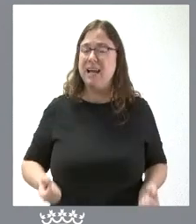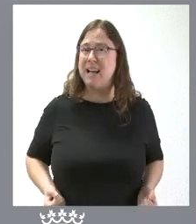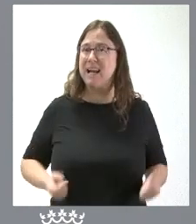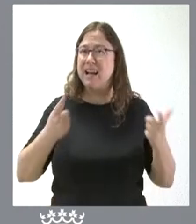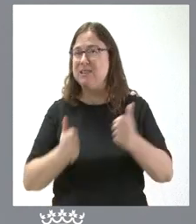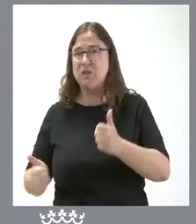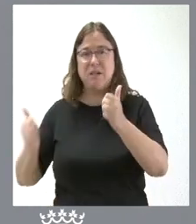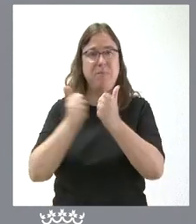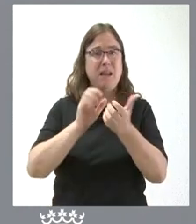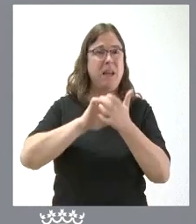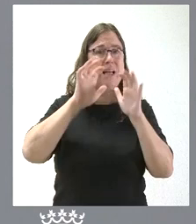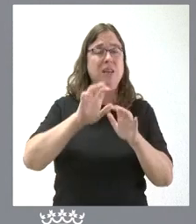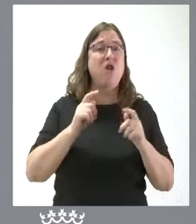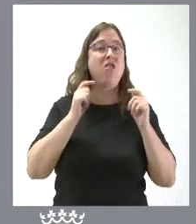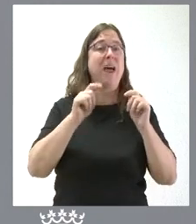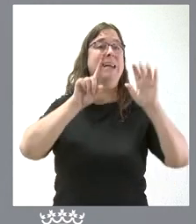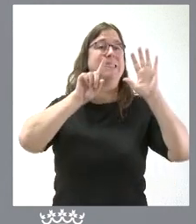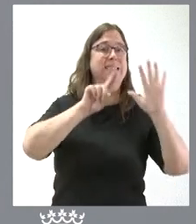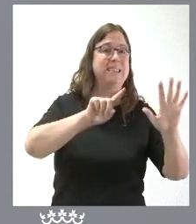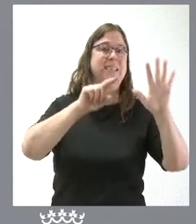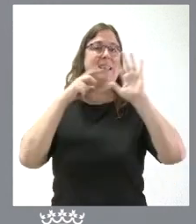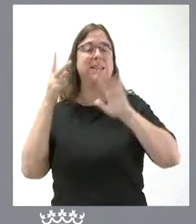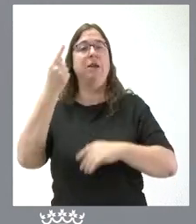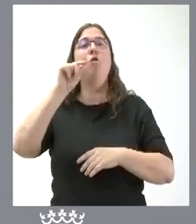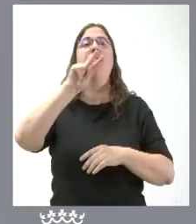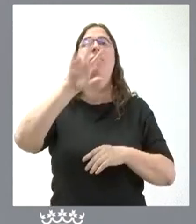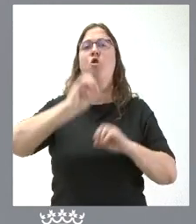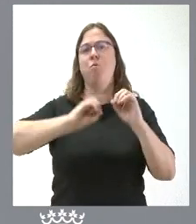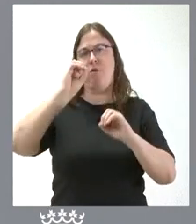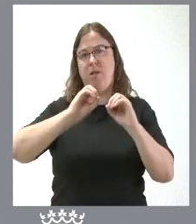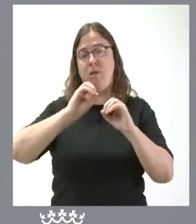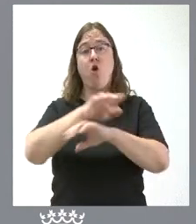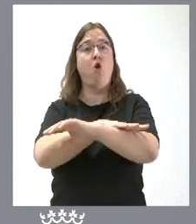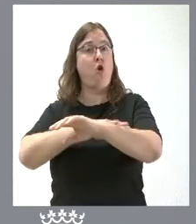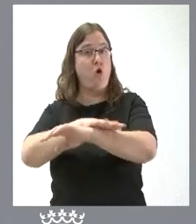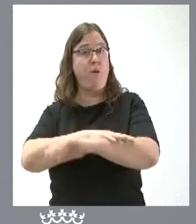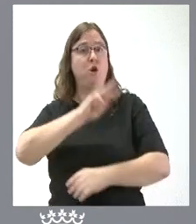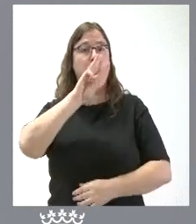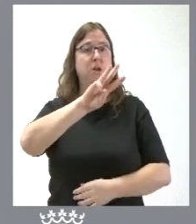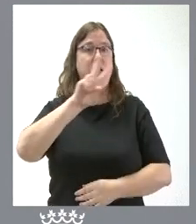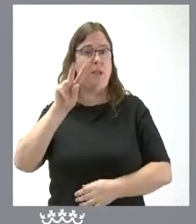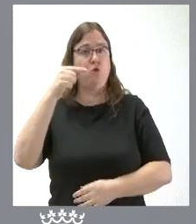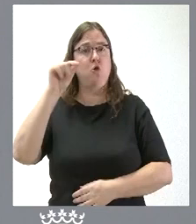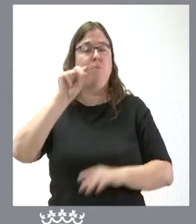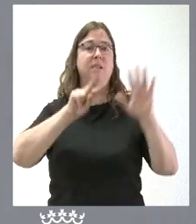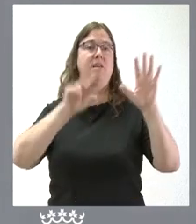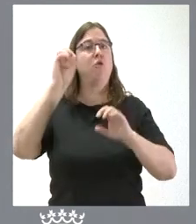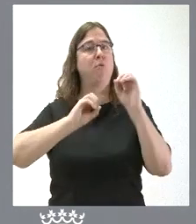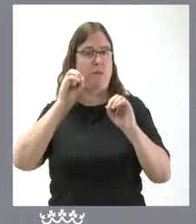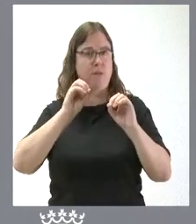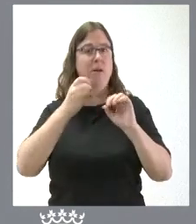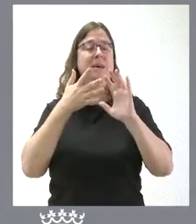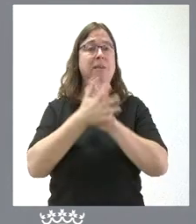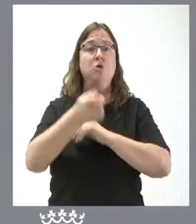dependencia de Castilla y León el 67,25% el Gobierno aporta el 32,75% es decir